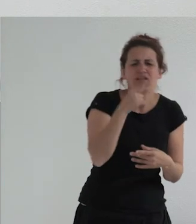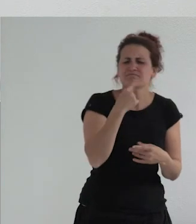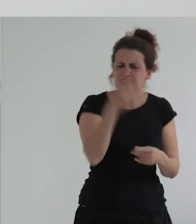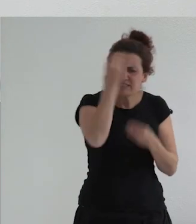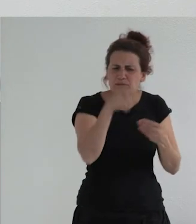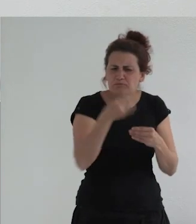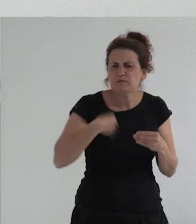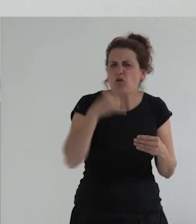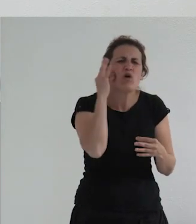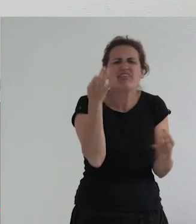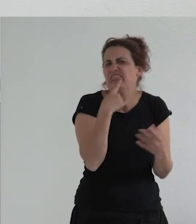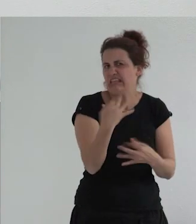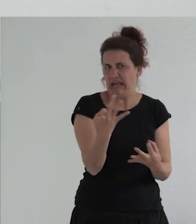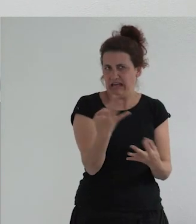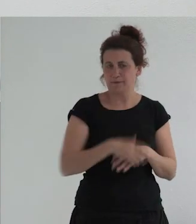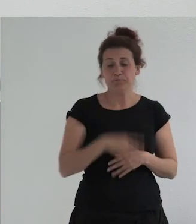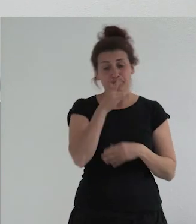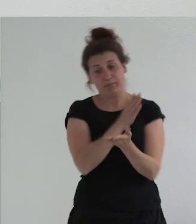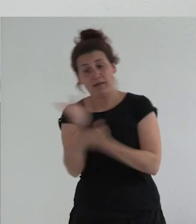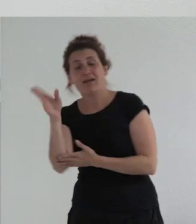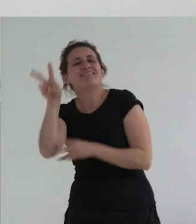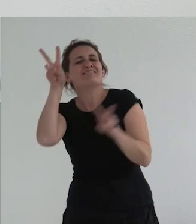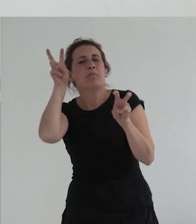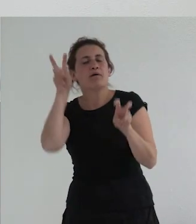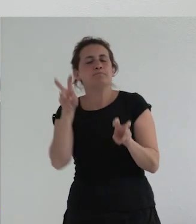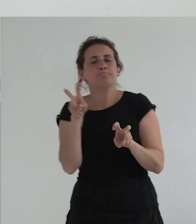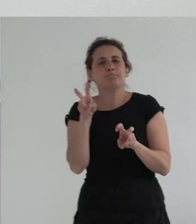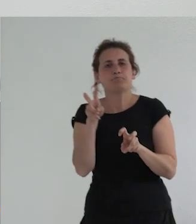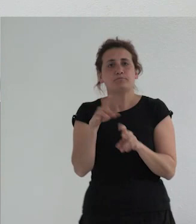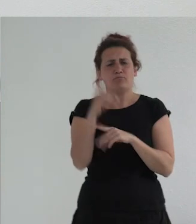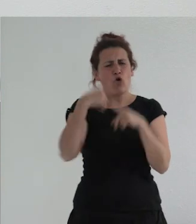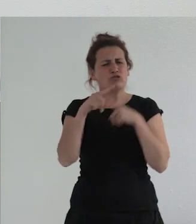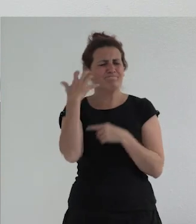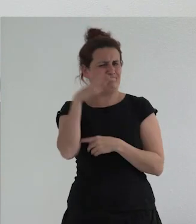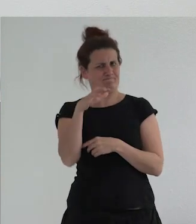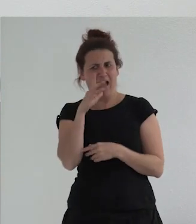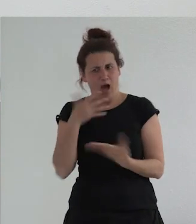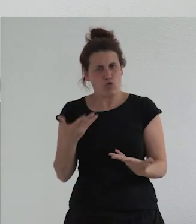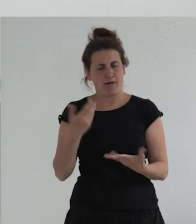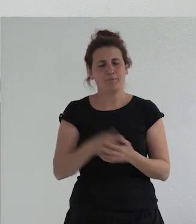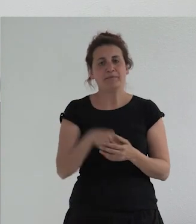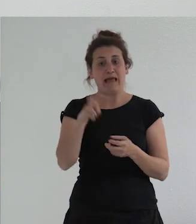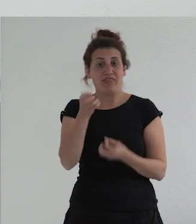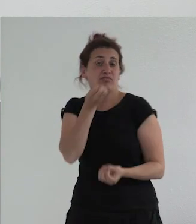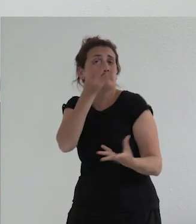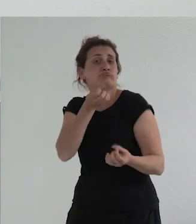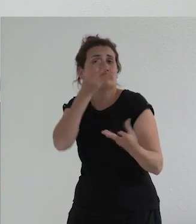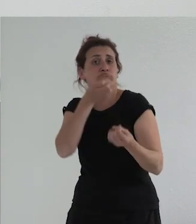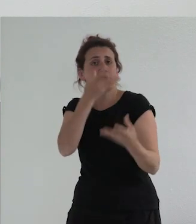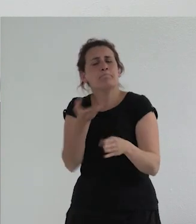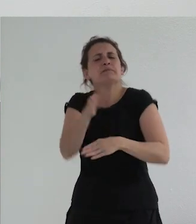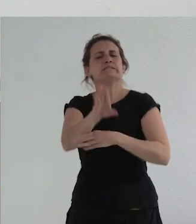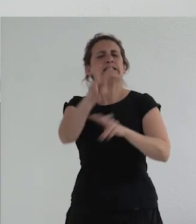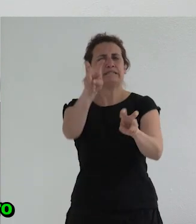pensamiento por otro lado hay una cosa extraña sucediendo que es que son discursos que se presentan como